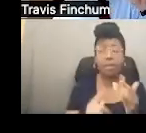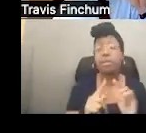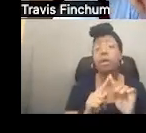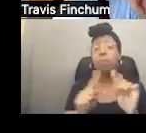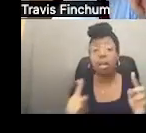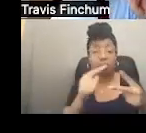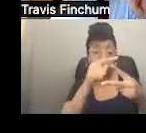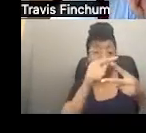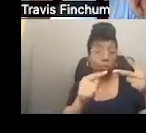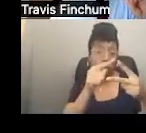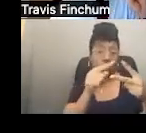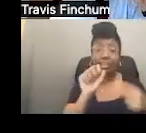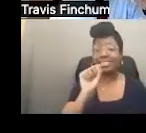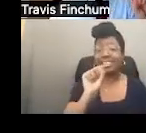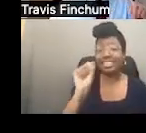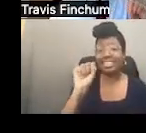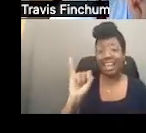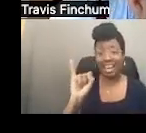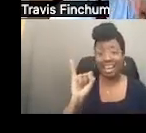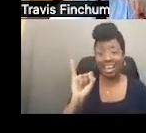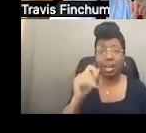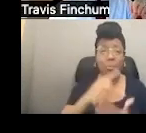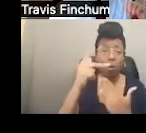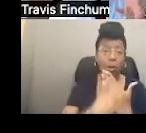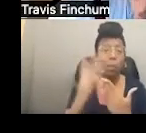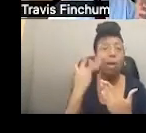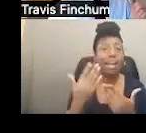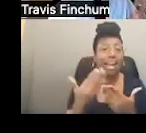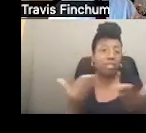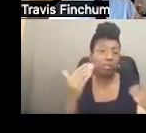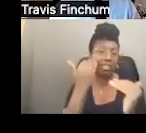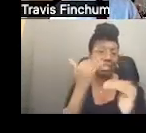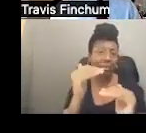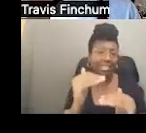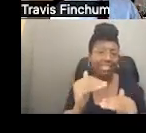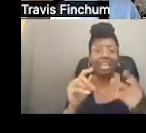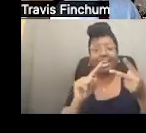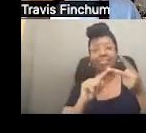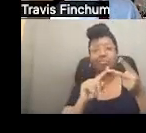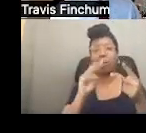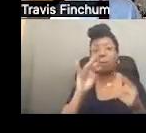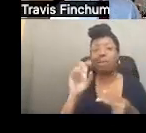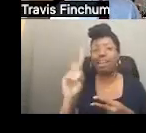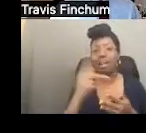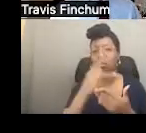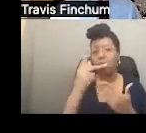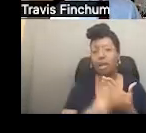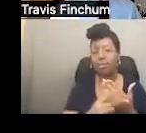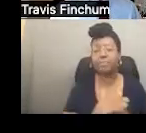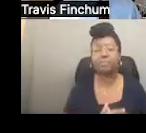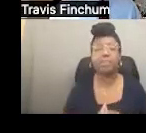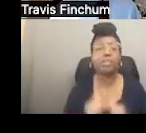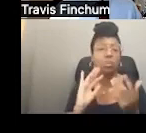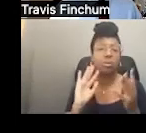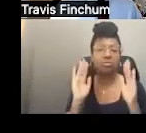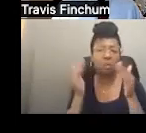pero básicamente los dos en los que nos estamos enfocando es el programa SSI, porque tiene recursos de límites, y el programa de Medicaid también.